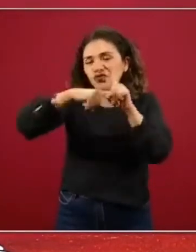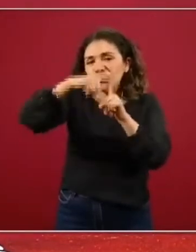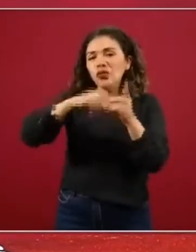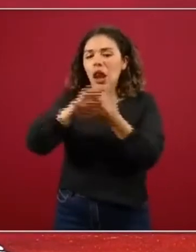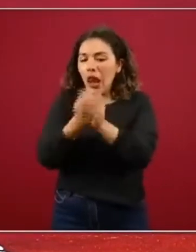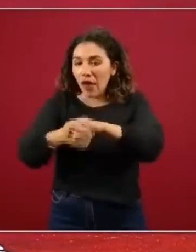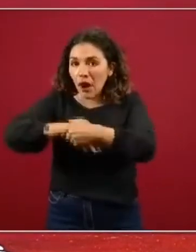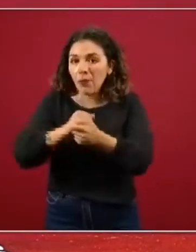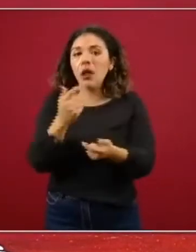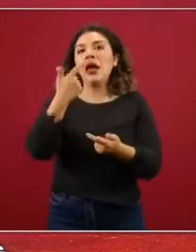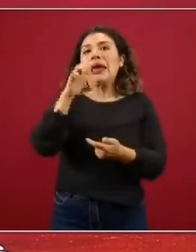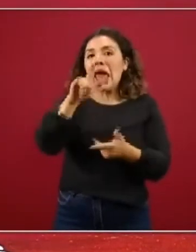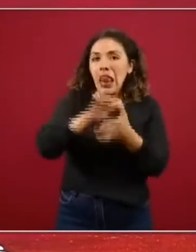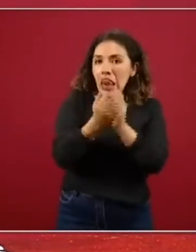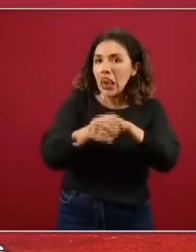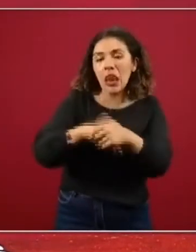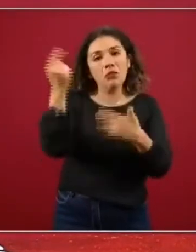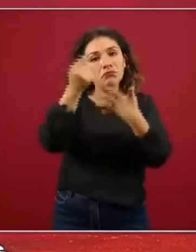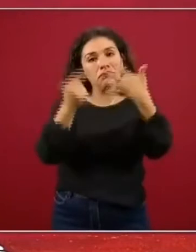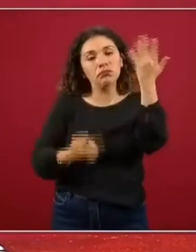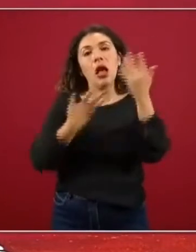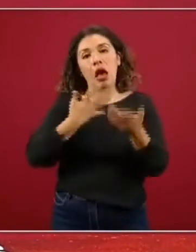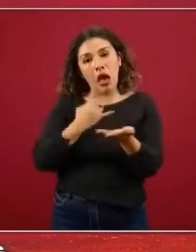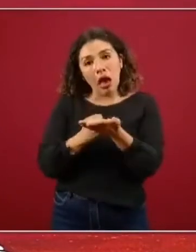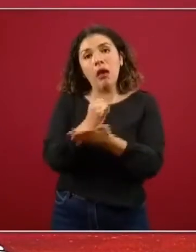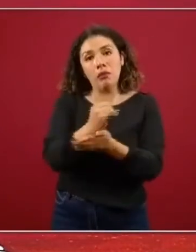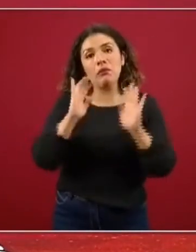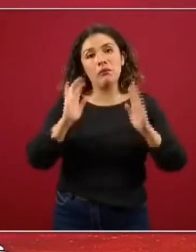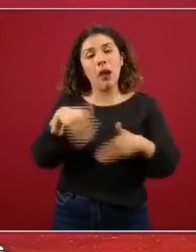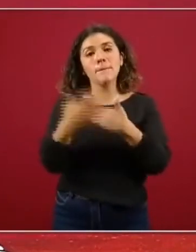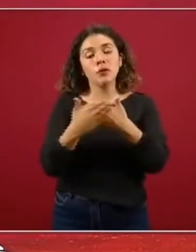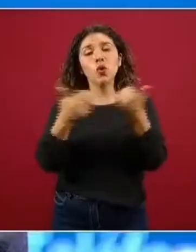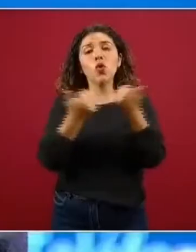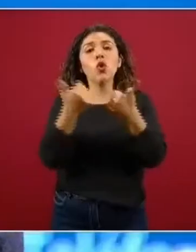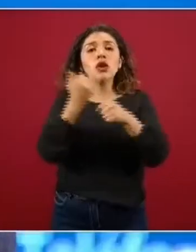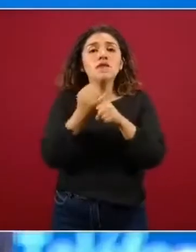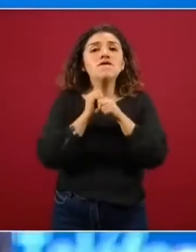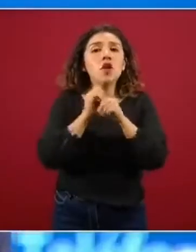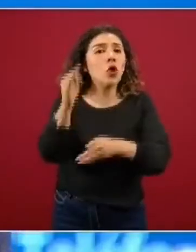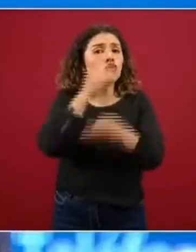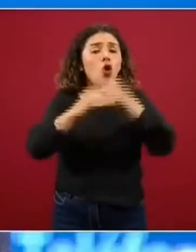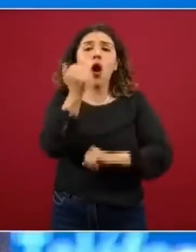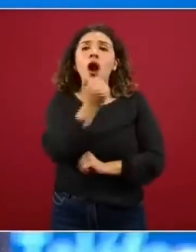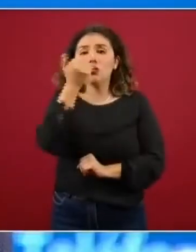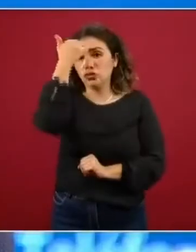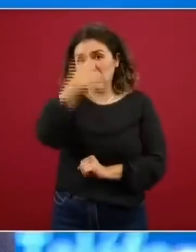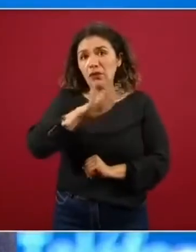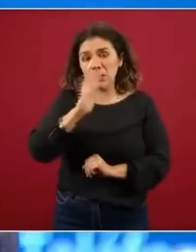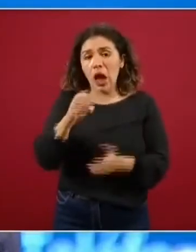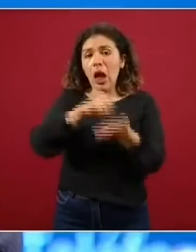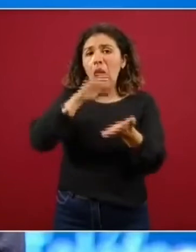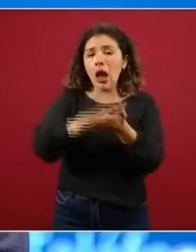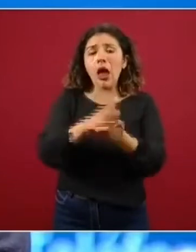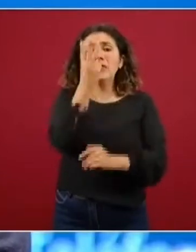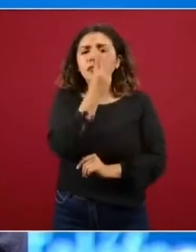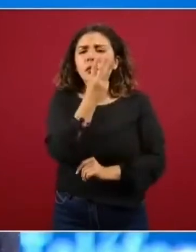las manos ponerse gel todo eso está dispuesto y ya tienen información todos los alumnos se registraron